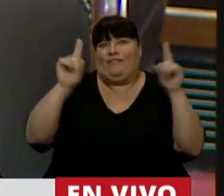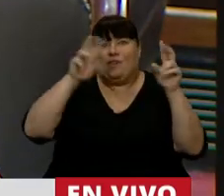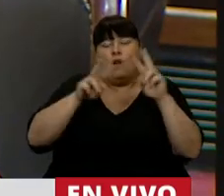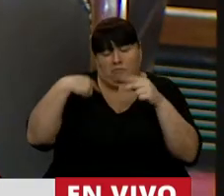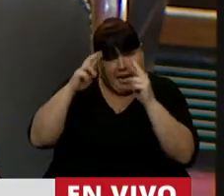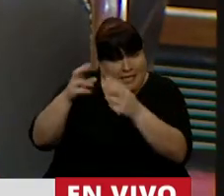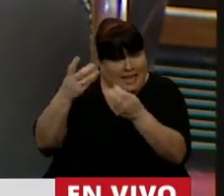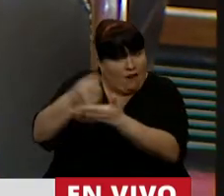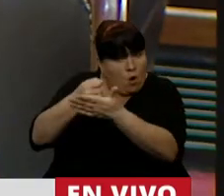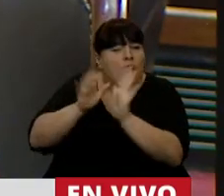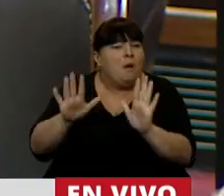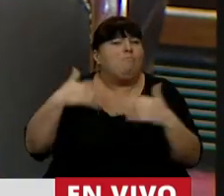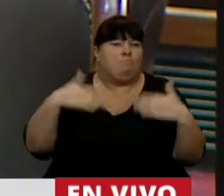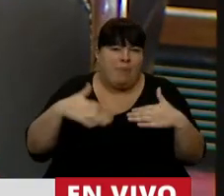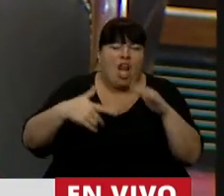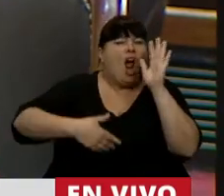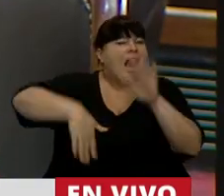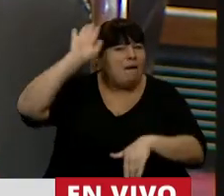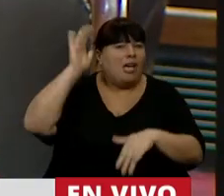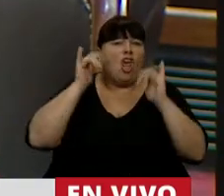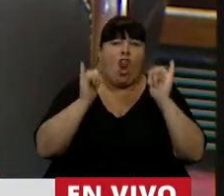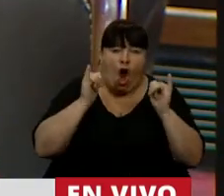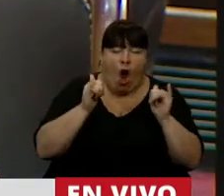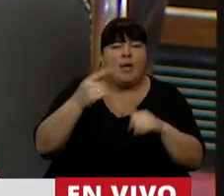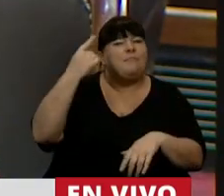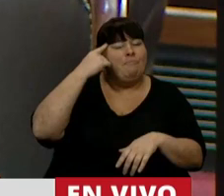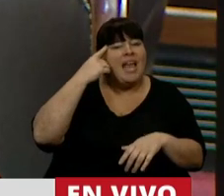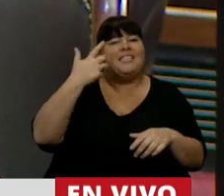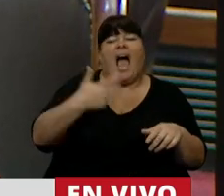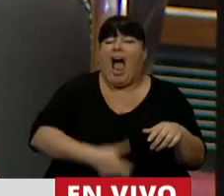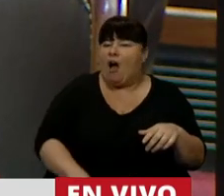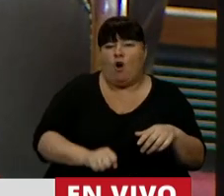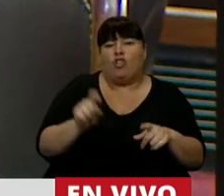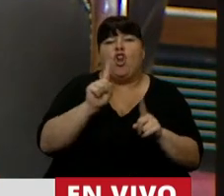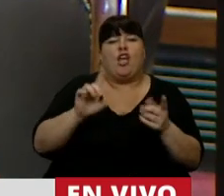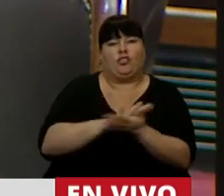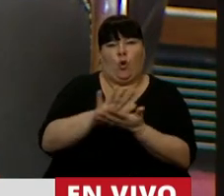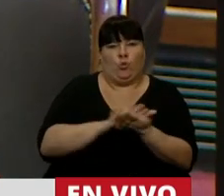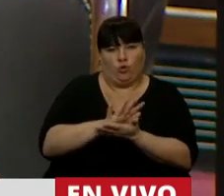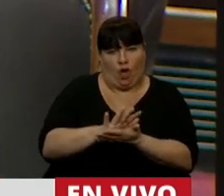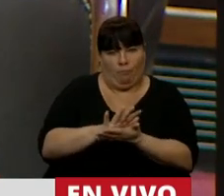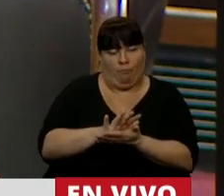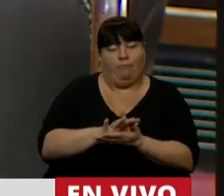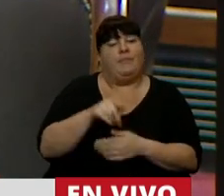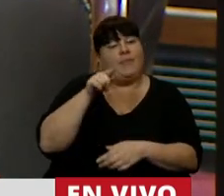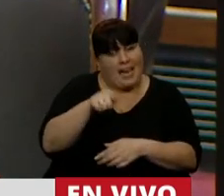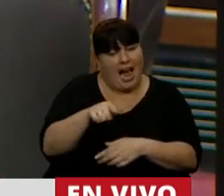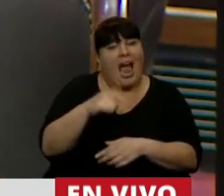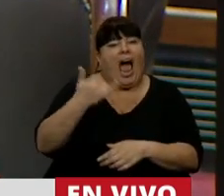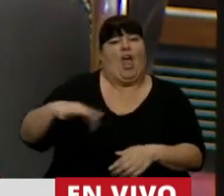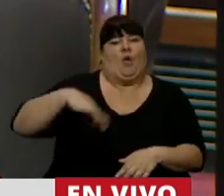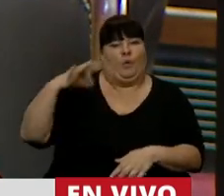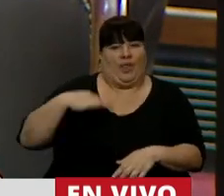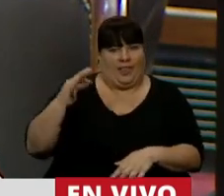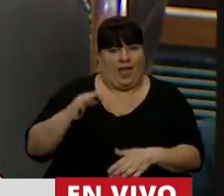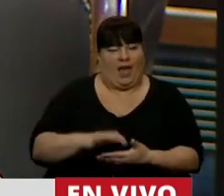respetable, son una abrumadora mayoría los jóvenes que consideran que el aborto no es la solución. Allí hay vida.